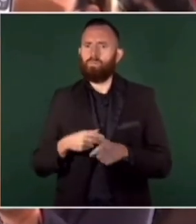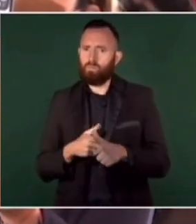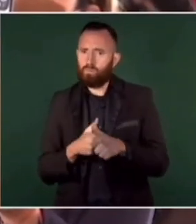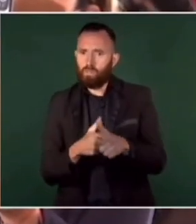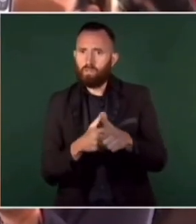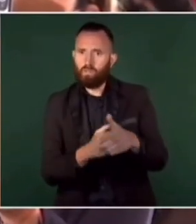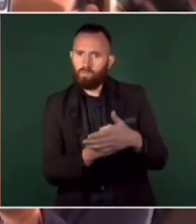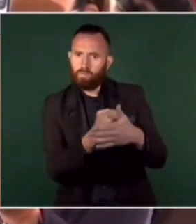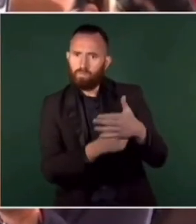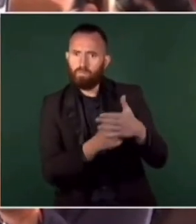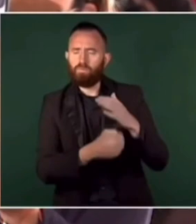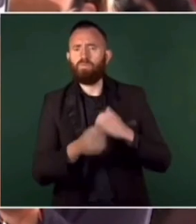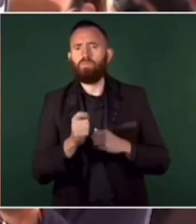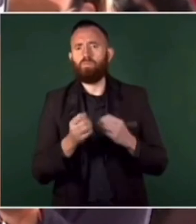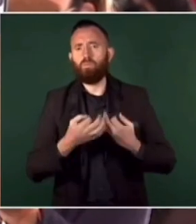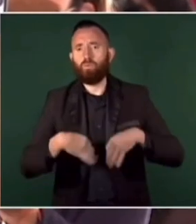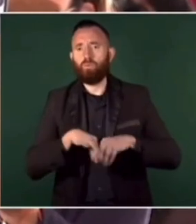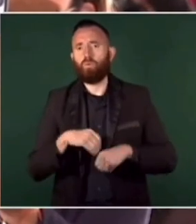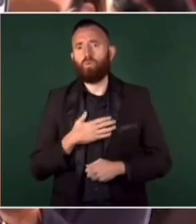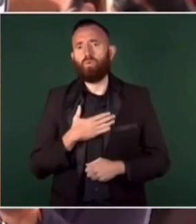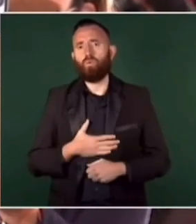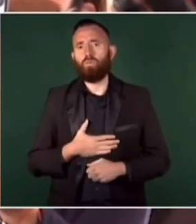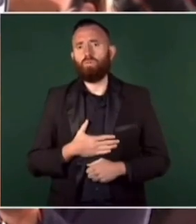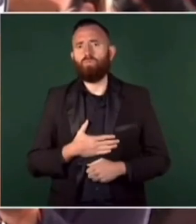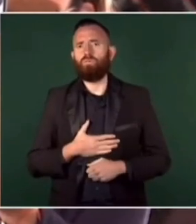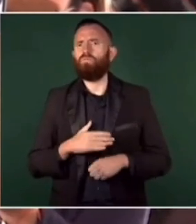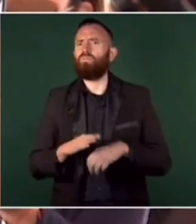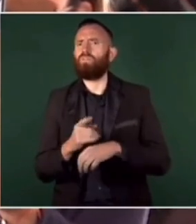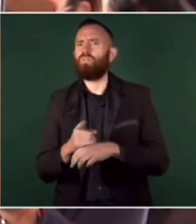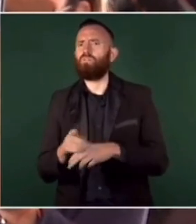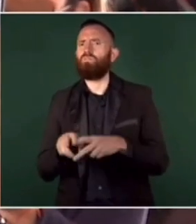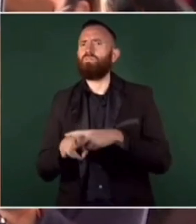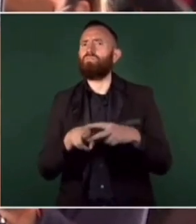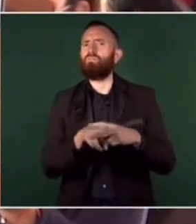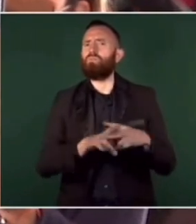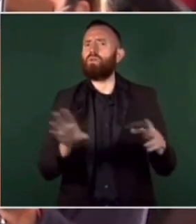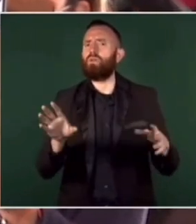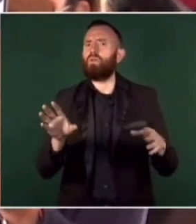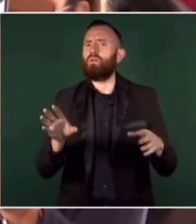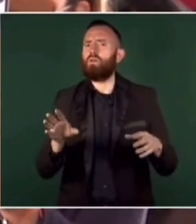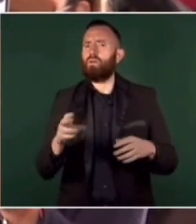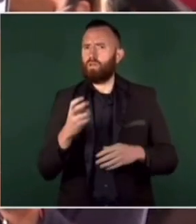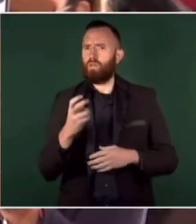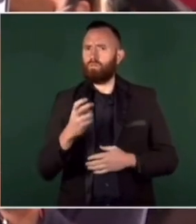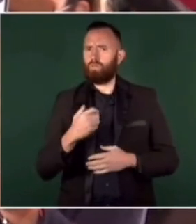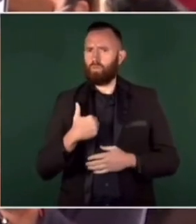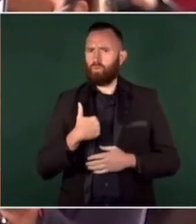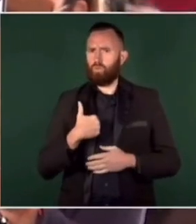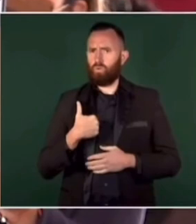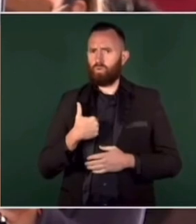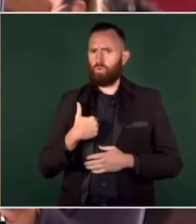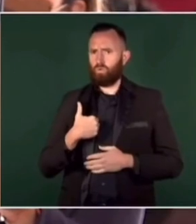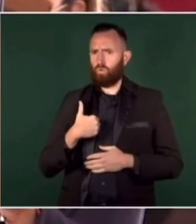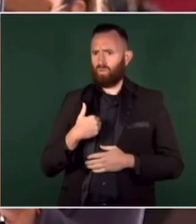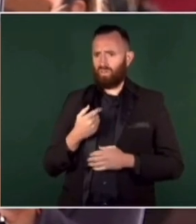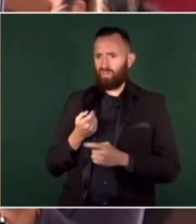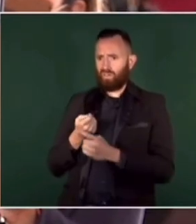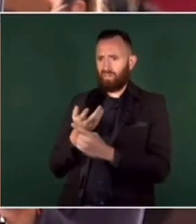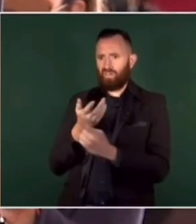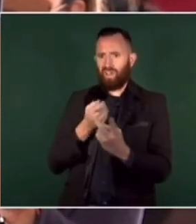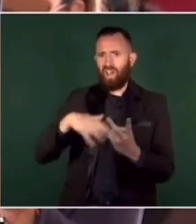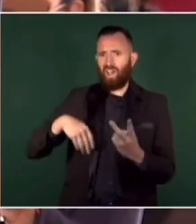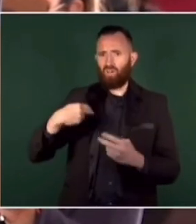Expreso los nombres de los cinco periodistas asesinados en este año en voz alta, para que no sean olvidados. A los compañeros